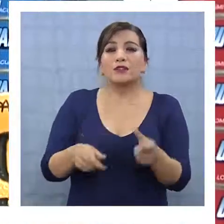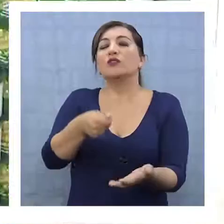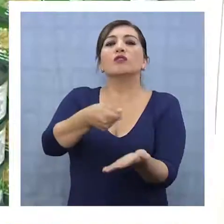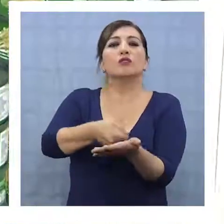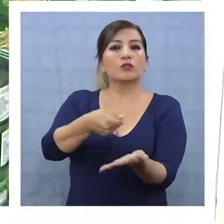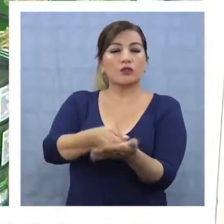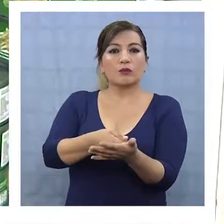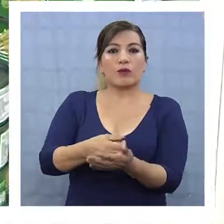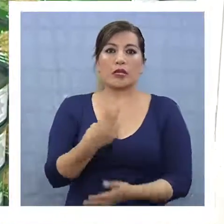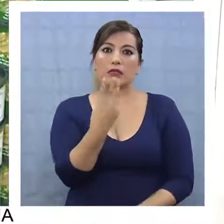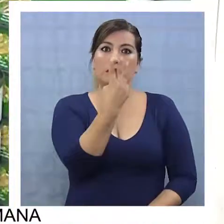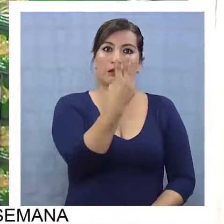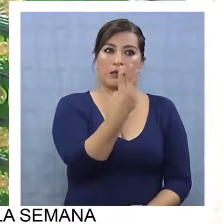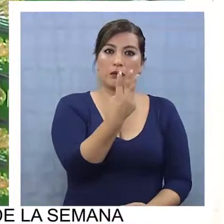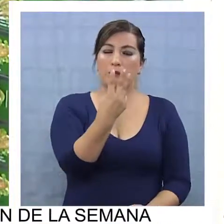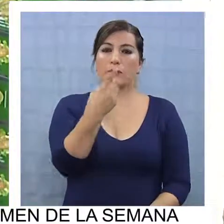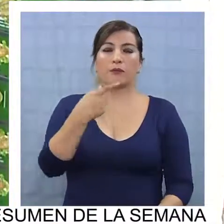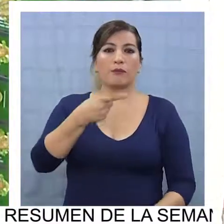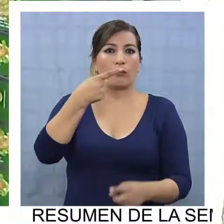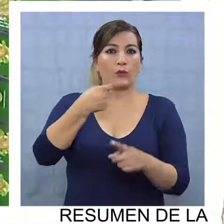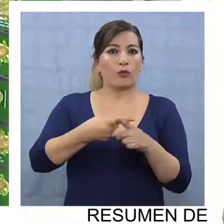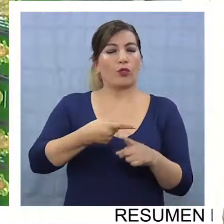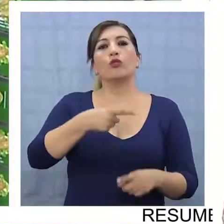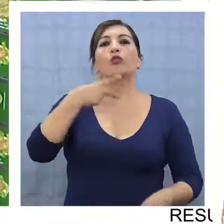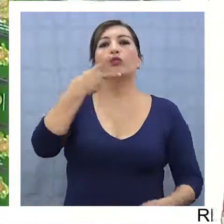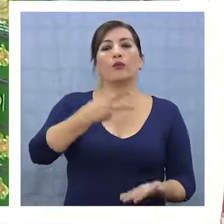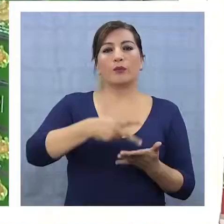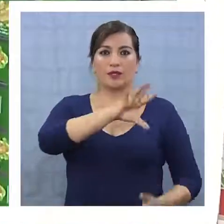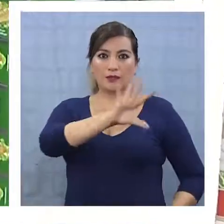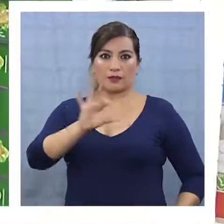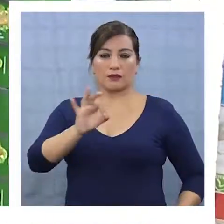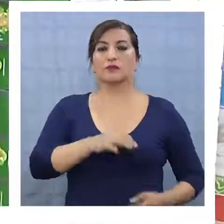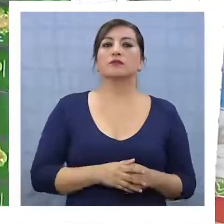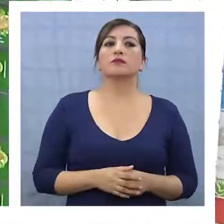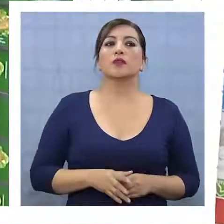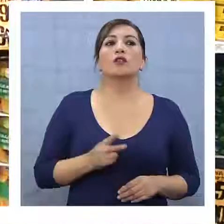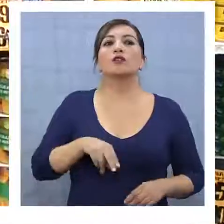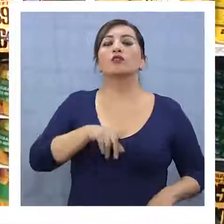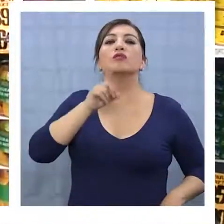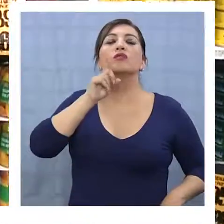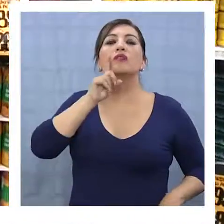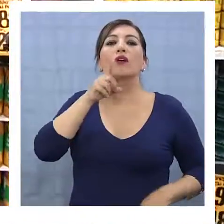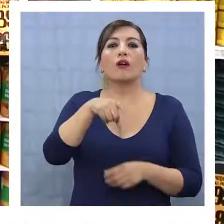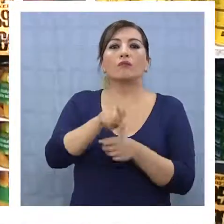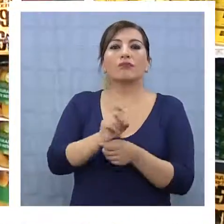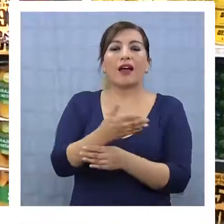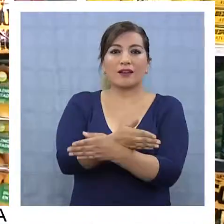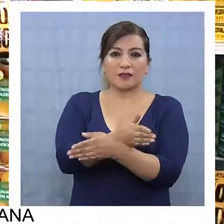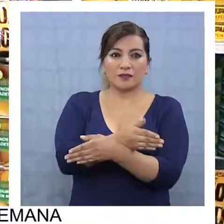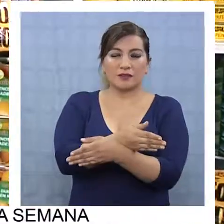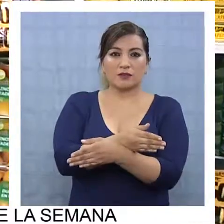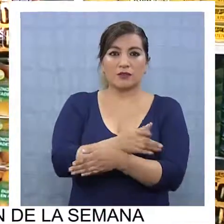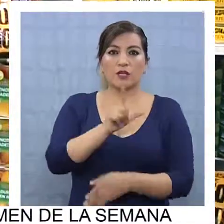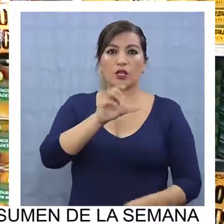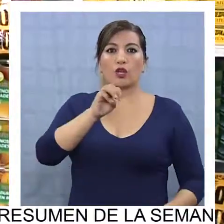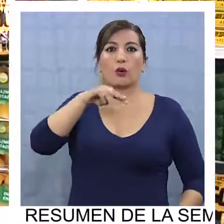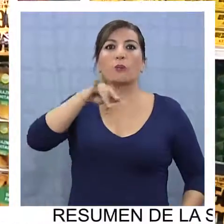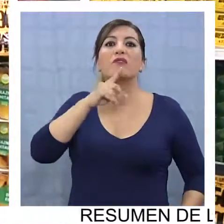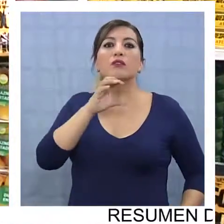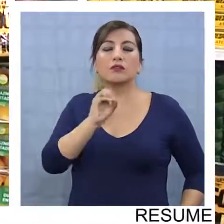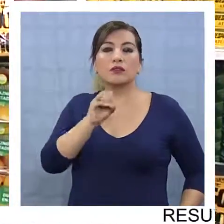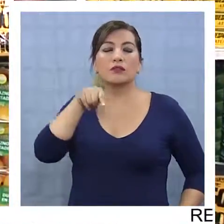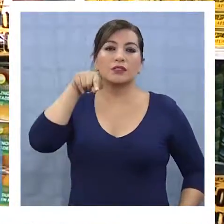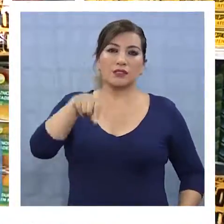Los usuarios pueden comprar tres latas por tan solo 2.500 pesos. Tenemos este, el atún, que es en